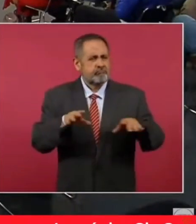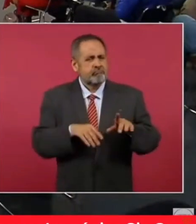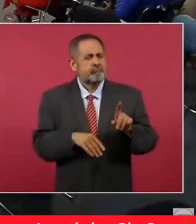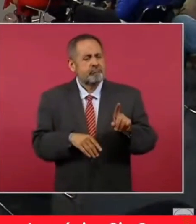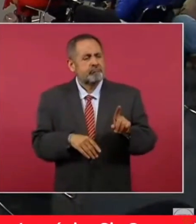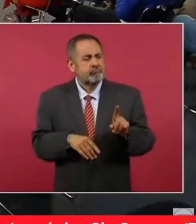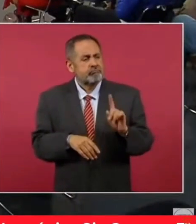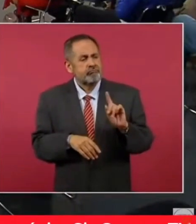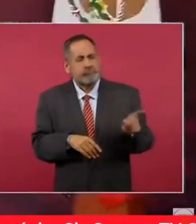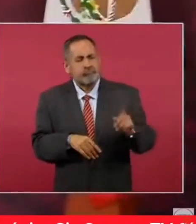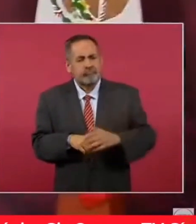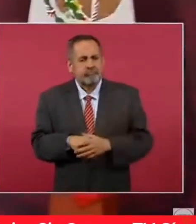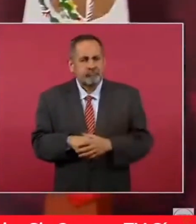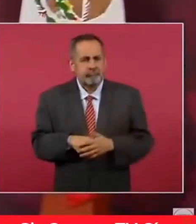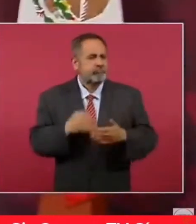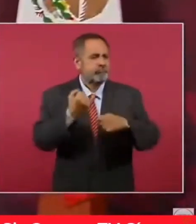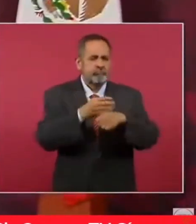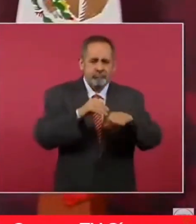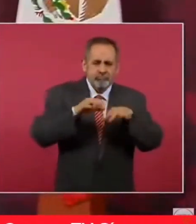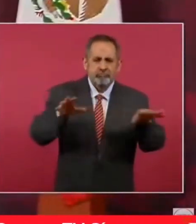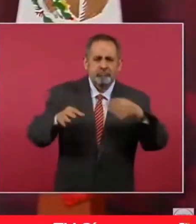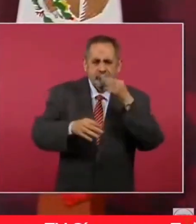dio a conocer